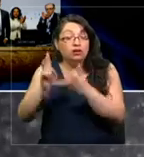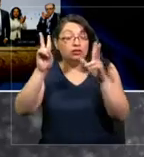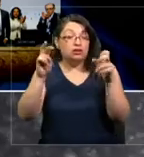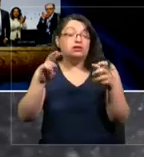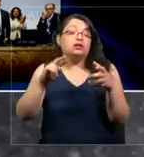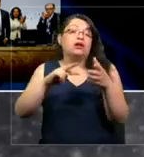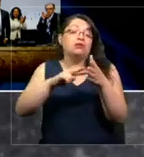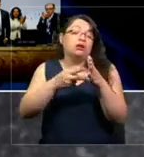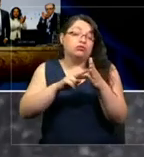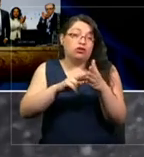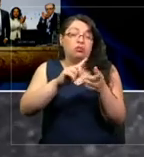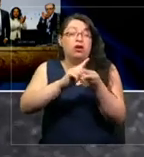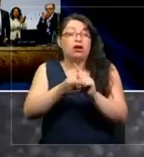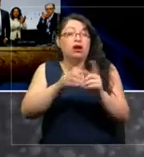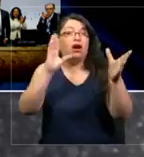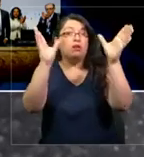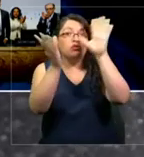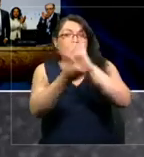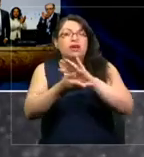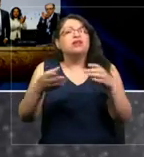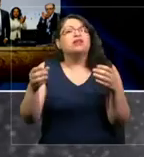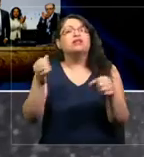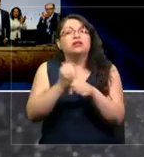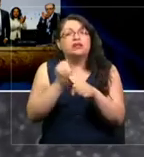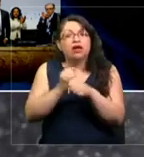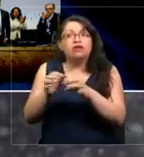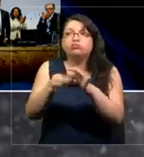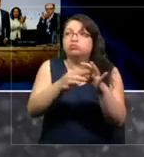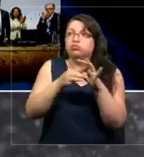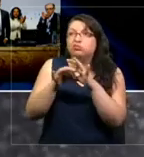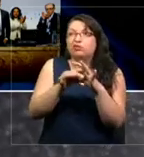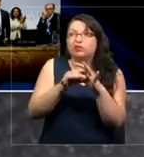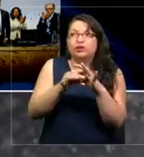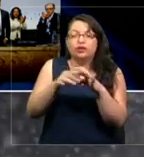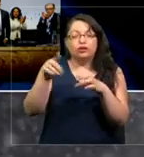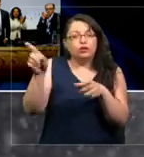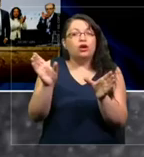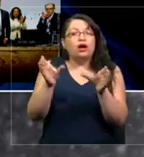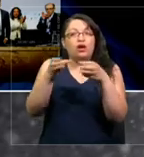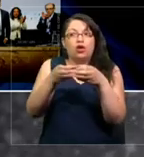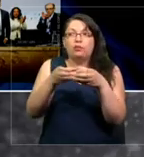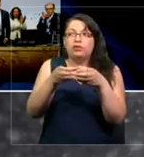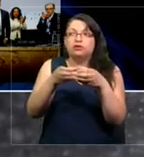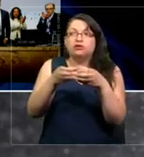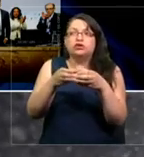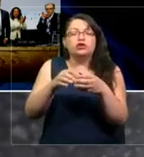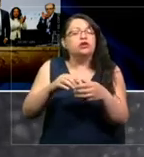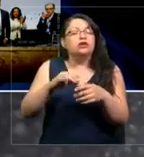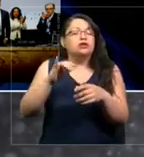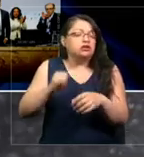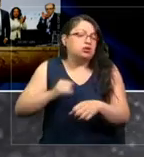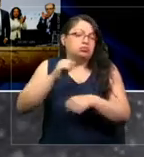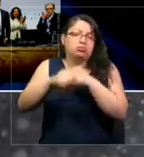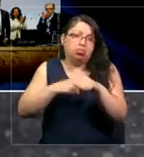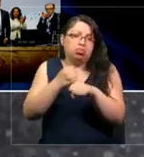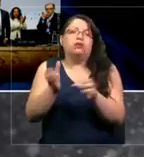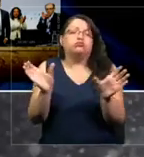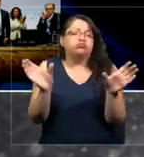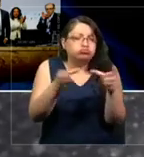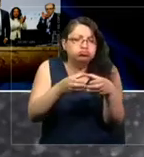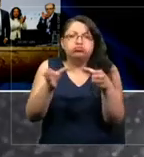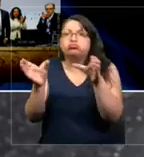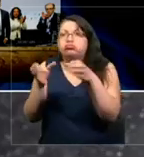climático trabajan en conjunto en la Convención Marco de Cambio Climático. Y se juntan todos los años en la Conferencia de las partes,